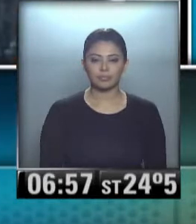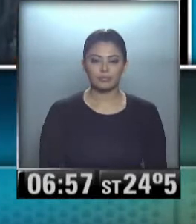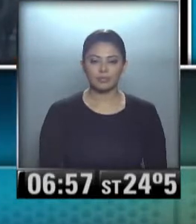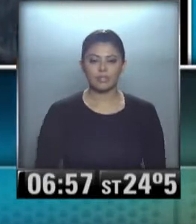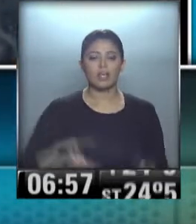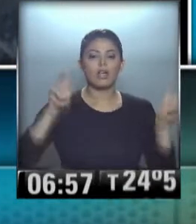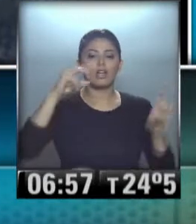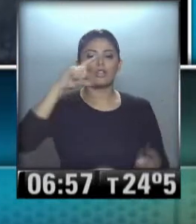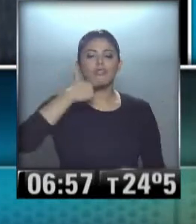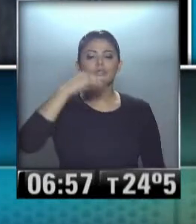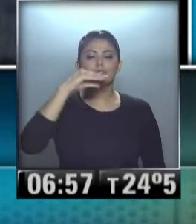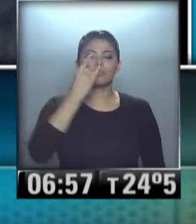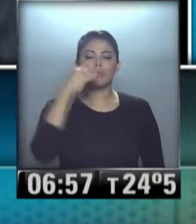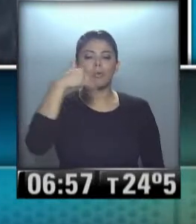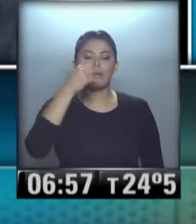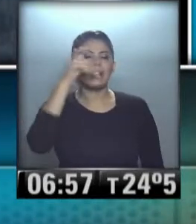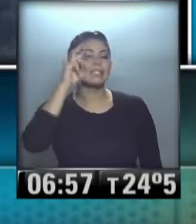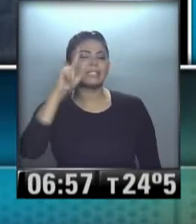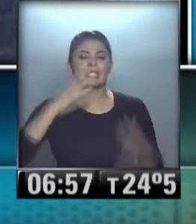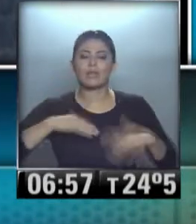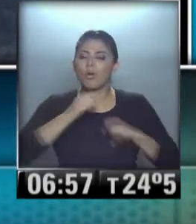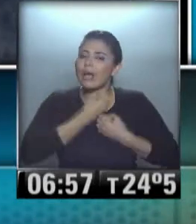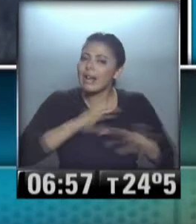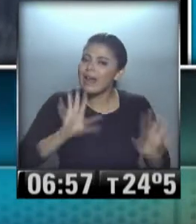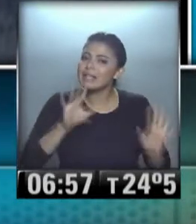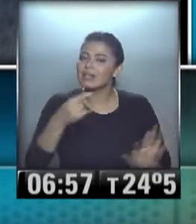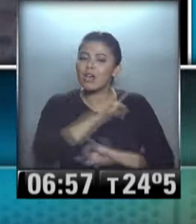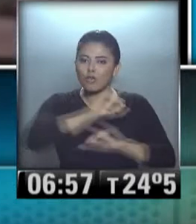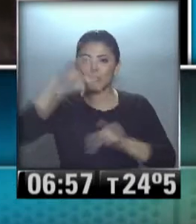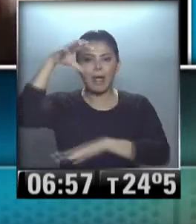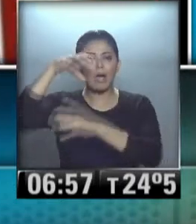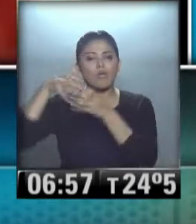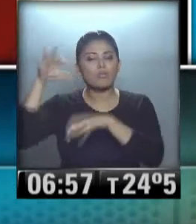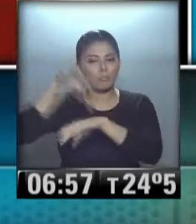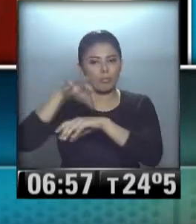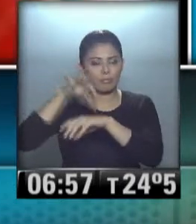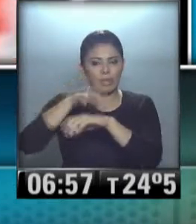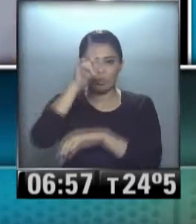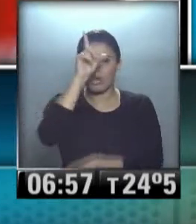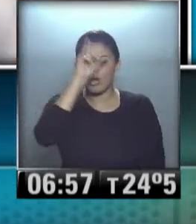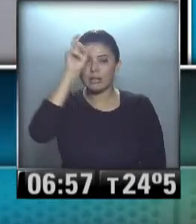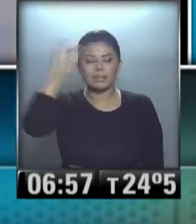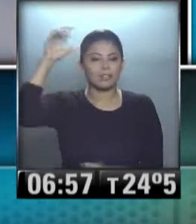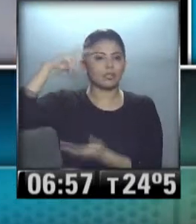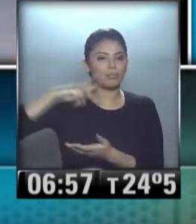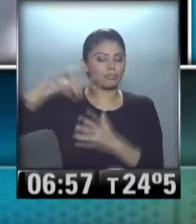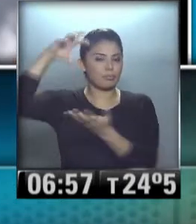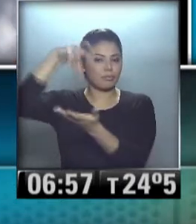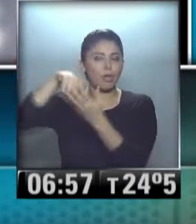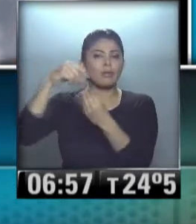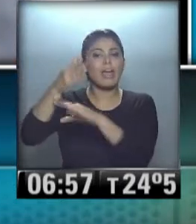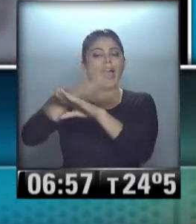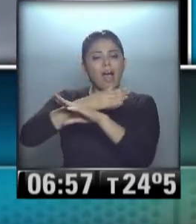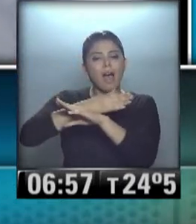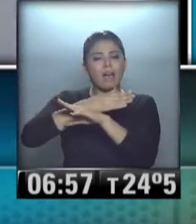Schumacher está muy grave, así lo manifestaron los médicos que lo atienden en el centro de Grenoble tras sufrir un violento golpe en la